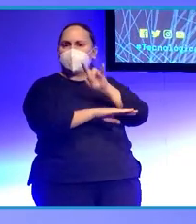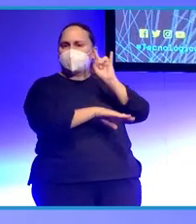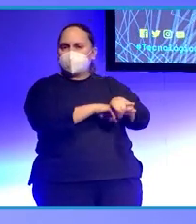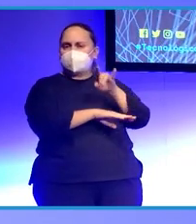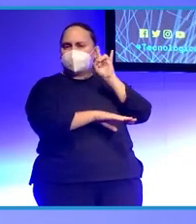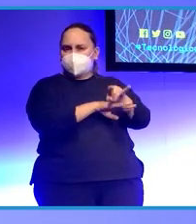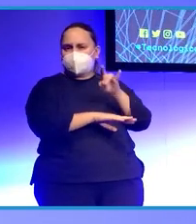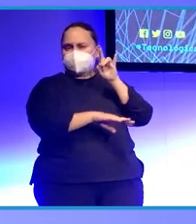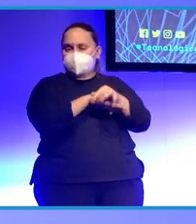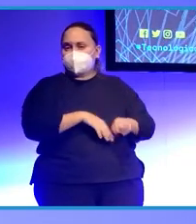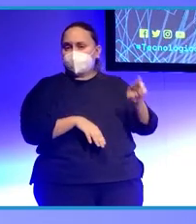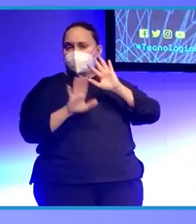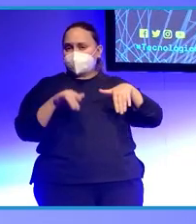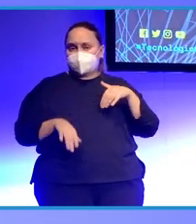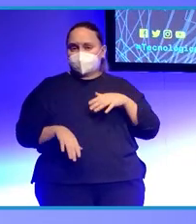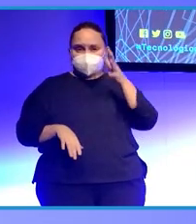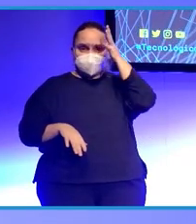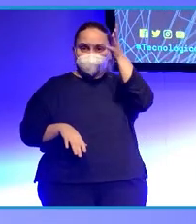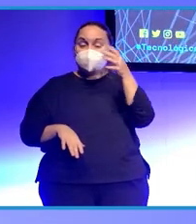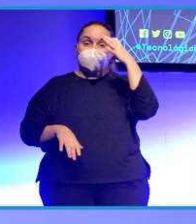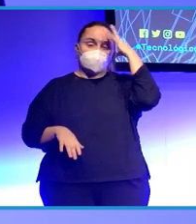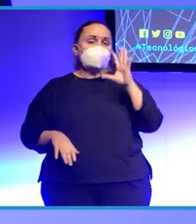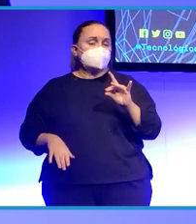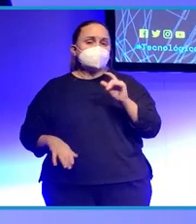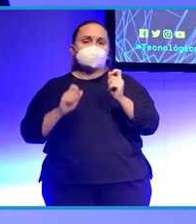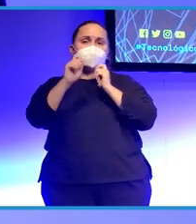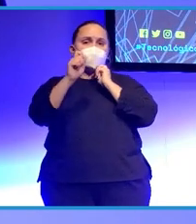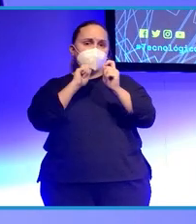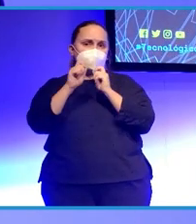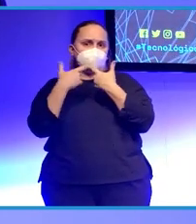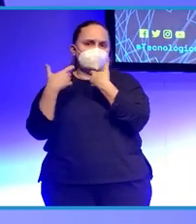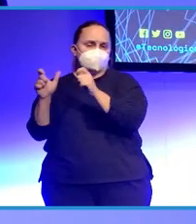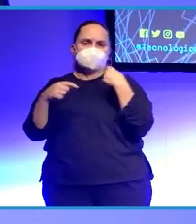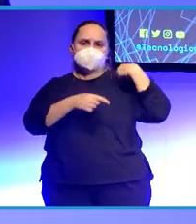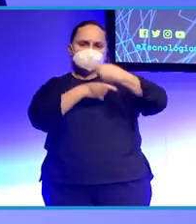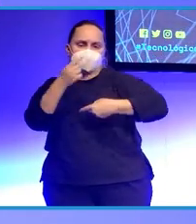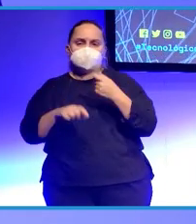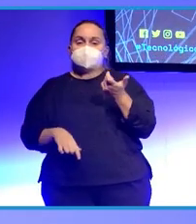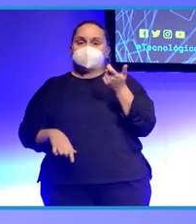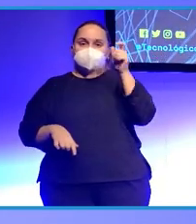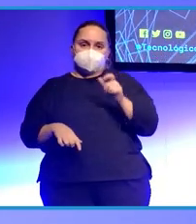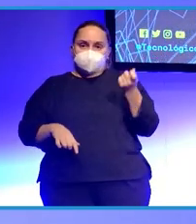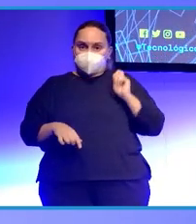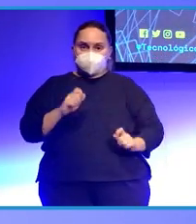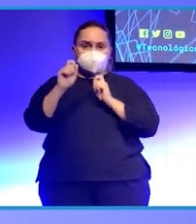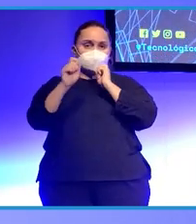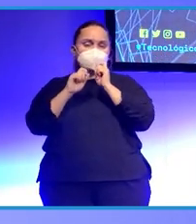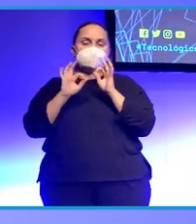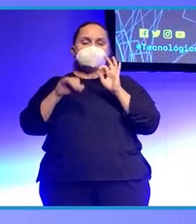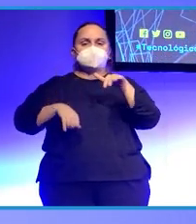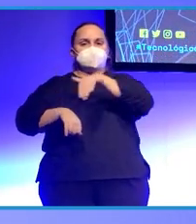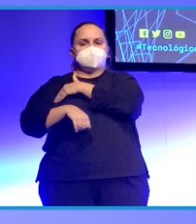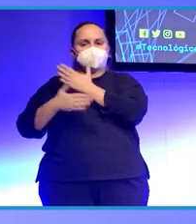punto de vista. Entonces, yo creo que sí, que todavía el periodismo, el periodista, por así decir, de toda la vida, académico,